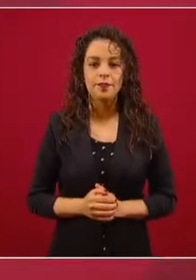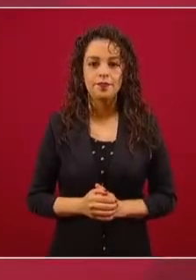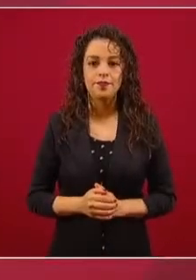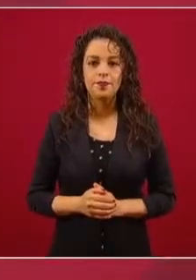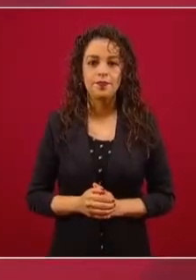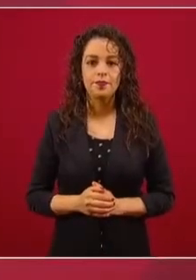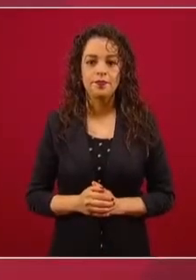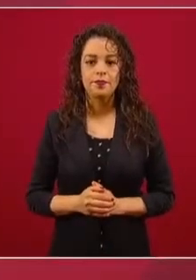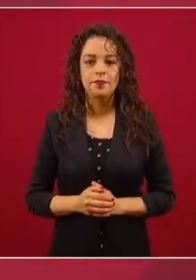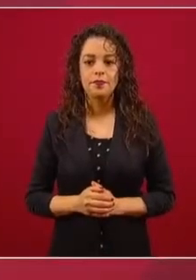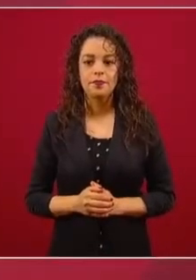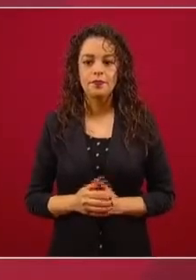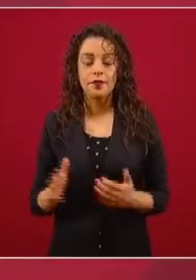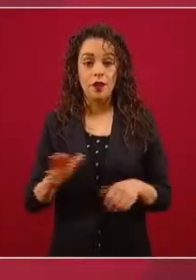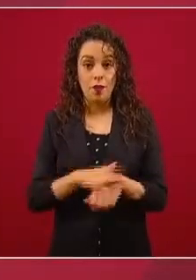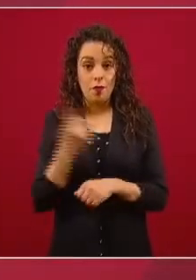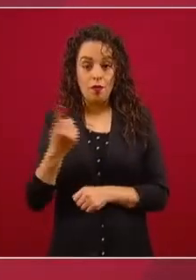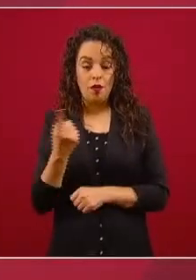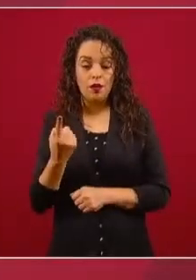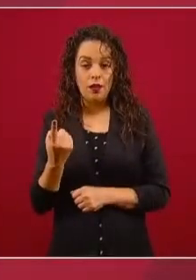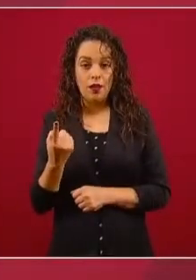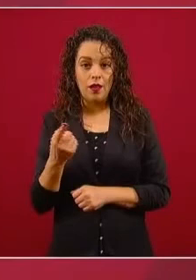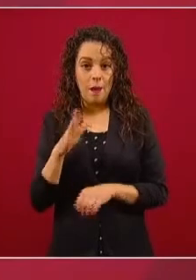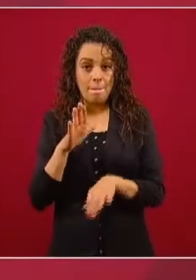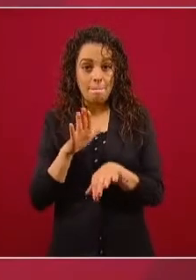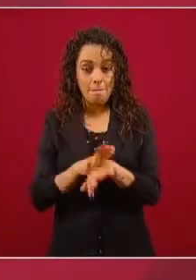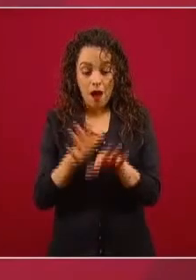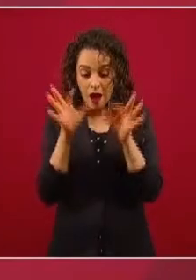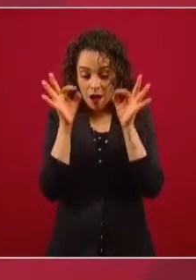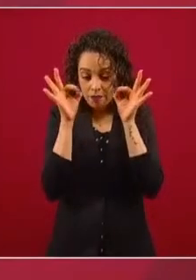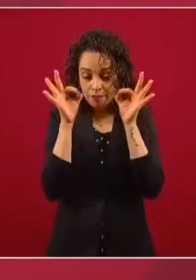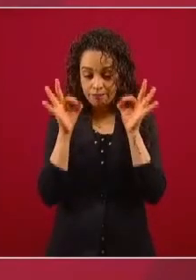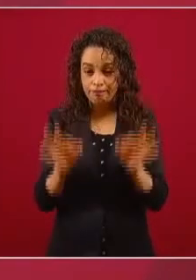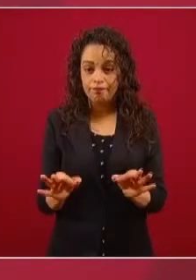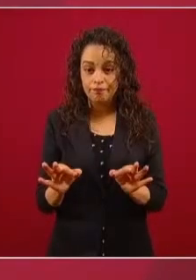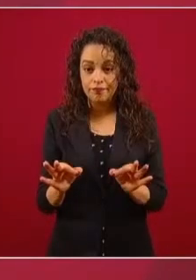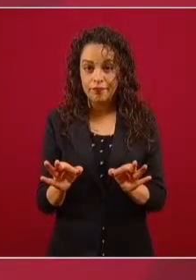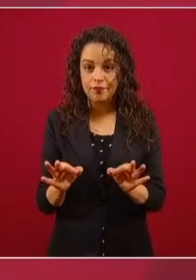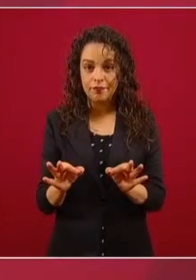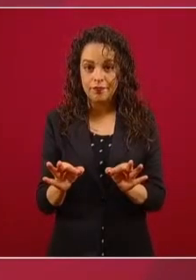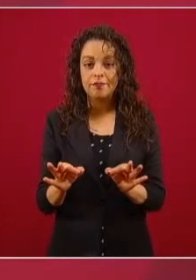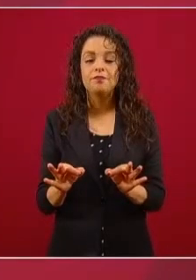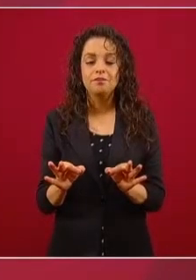eficaz es seguirle a la pista al dinero,